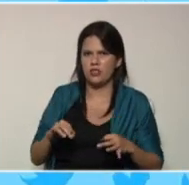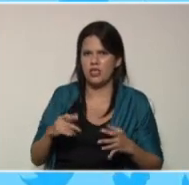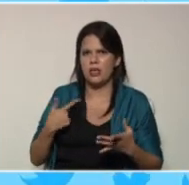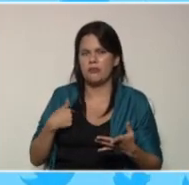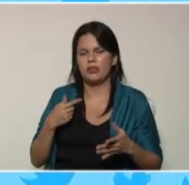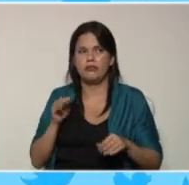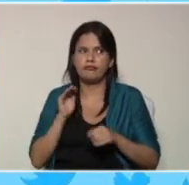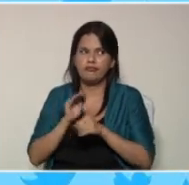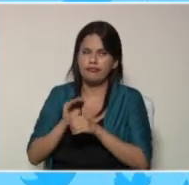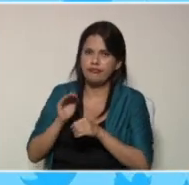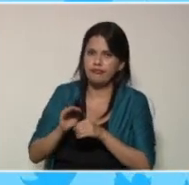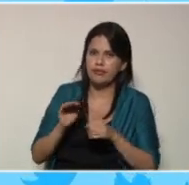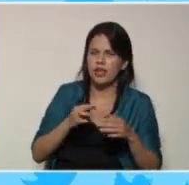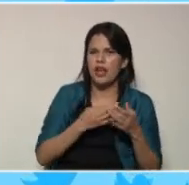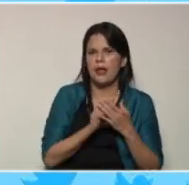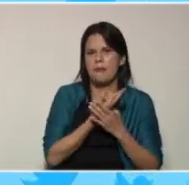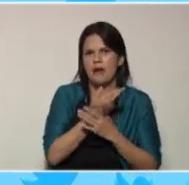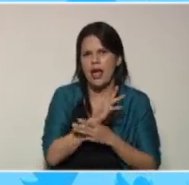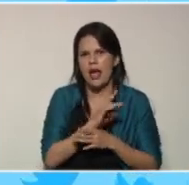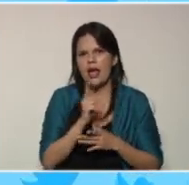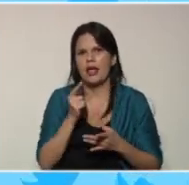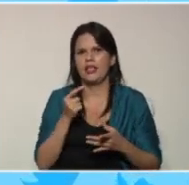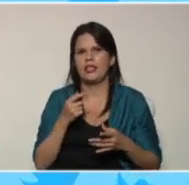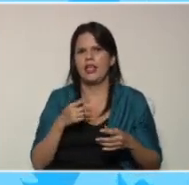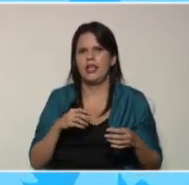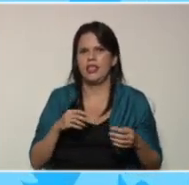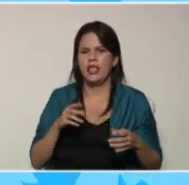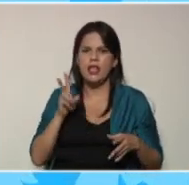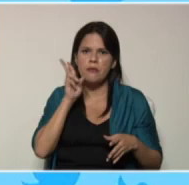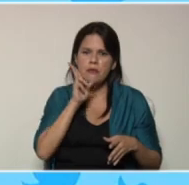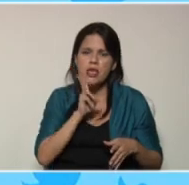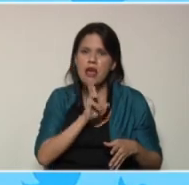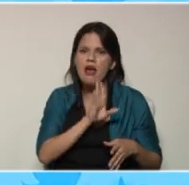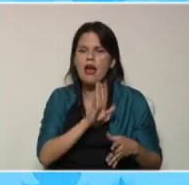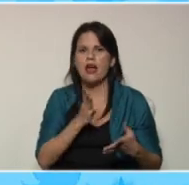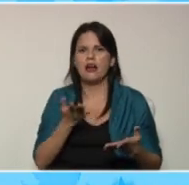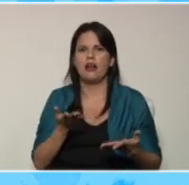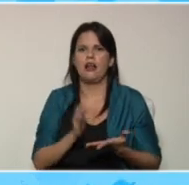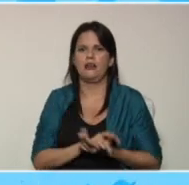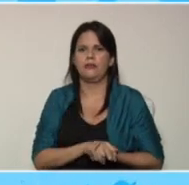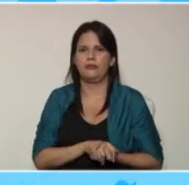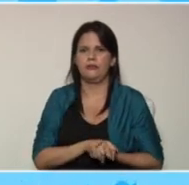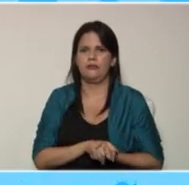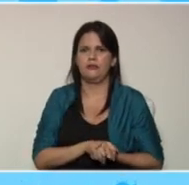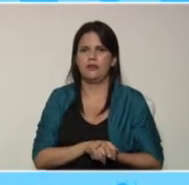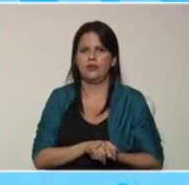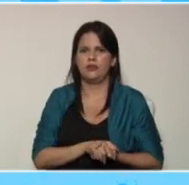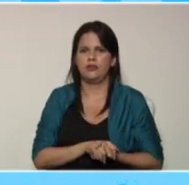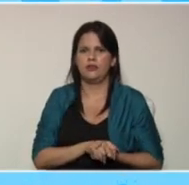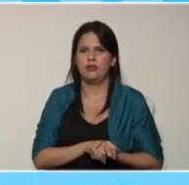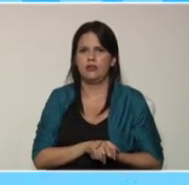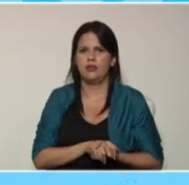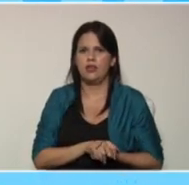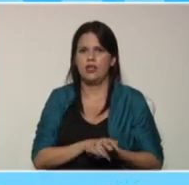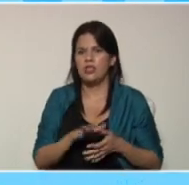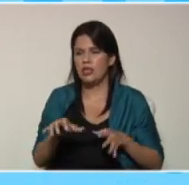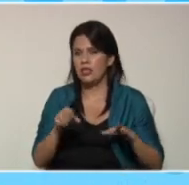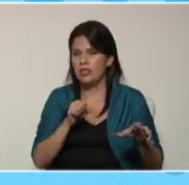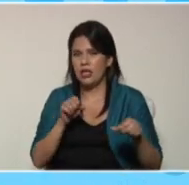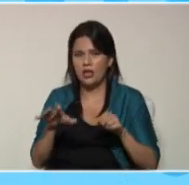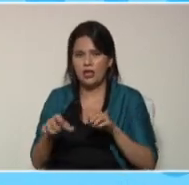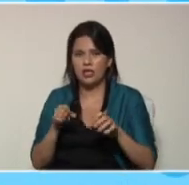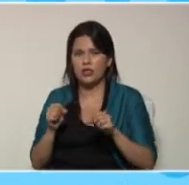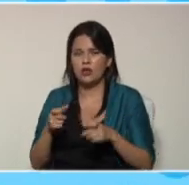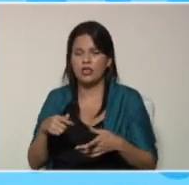las matas de quitarles el monte de podarlas y de quitarles todos los males y